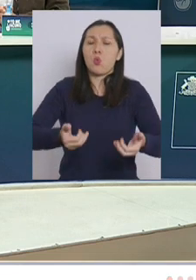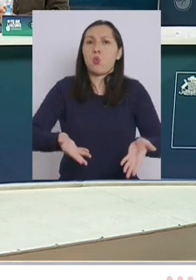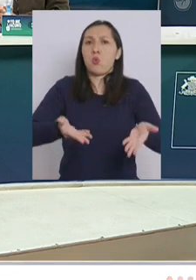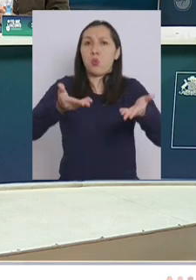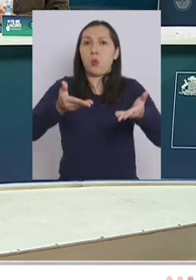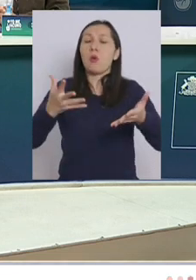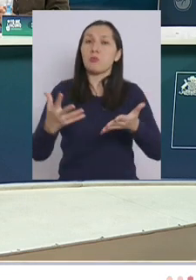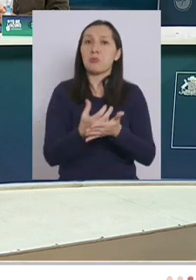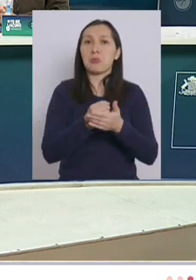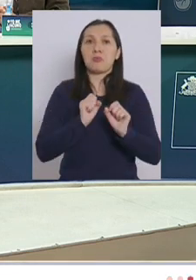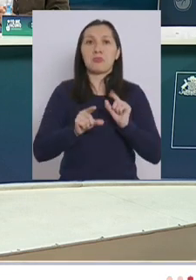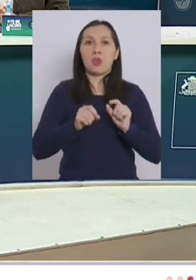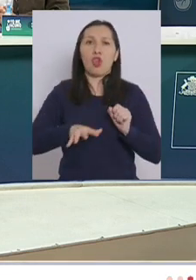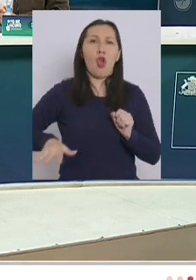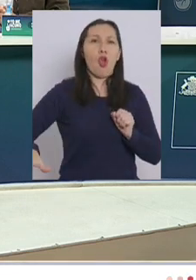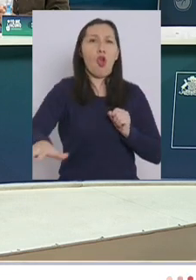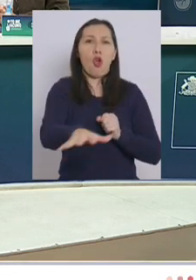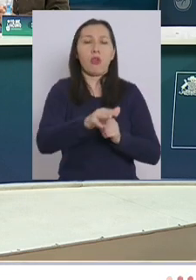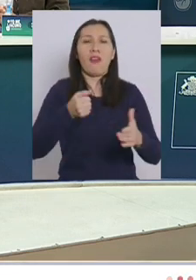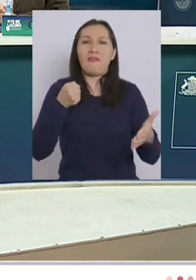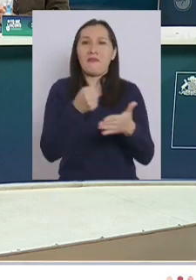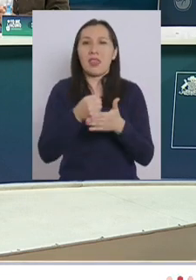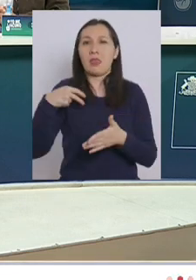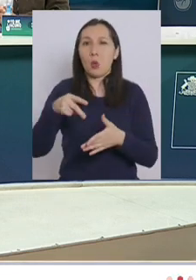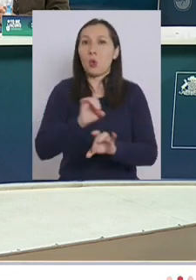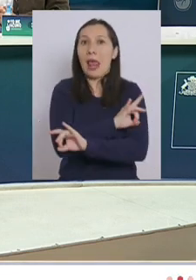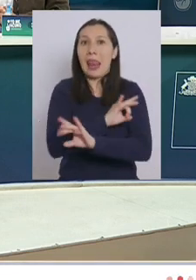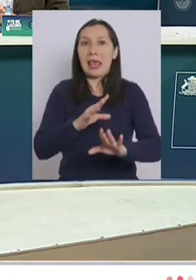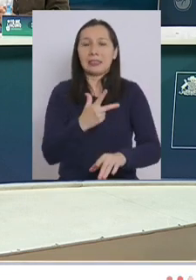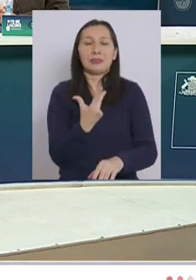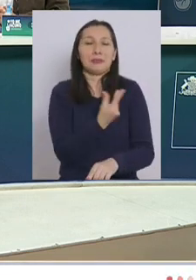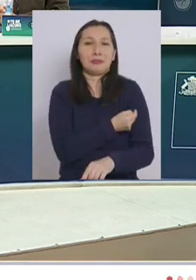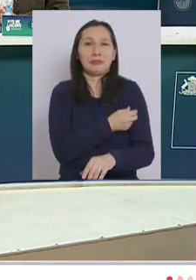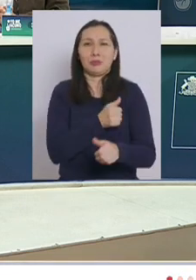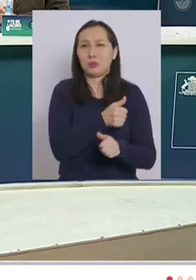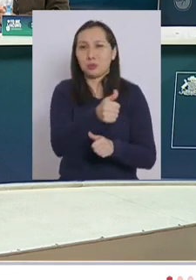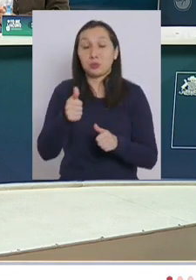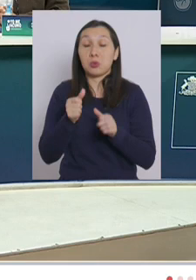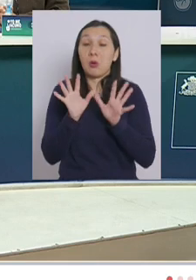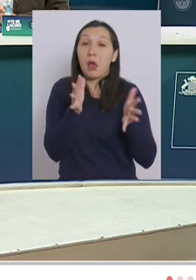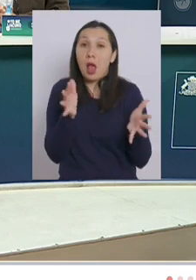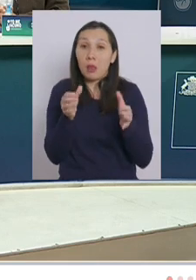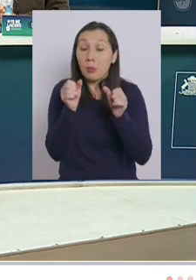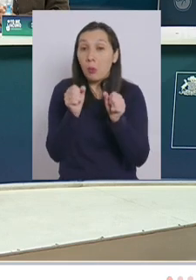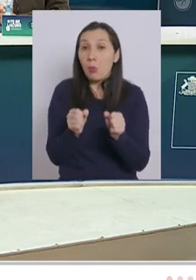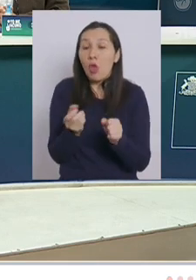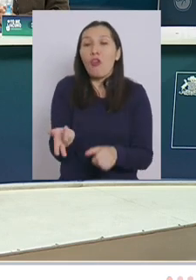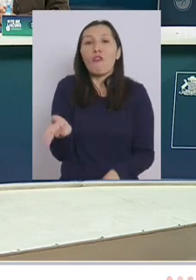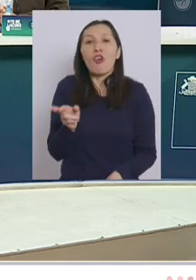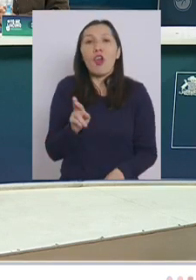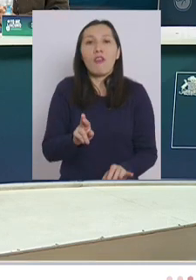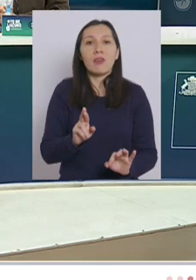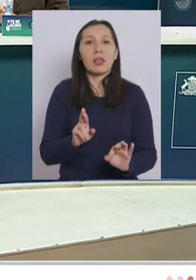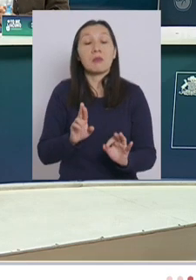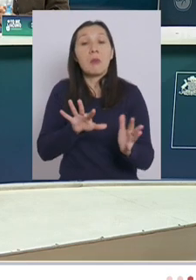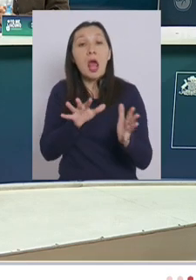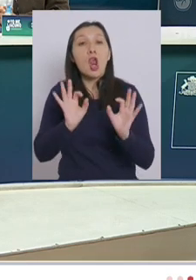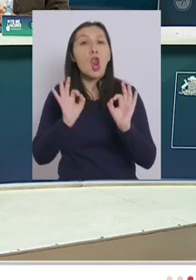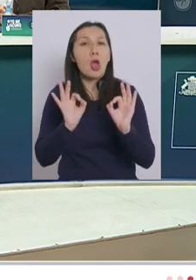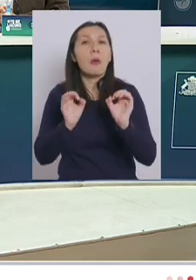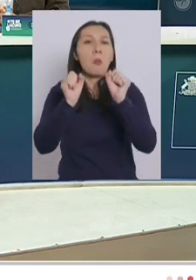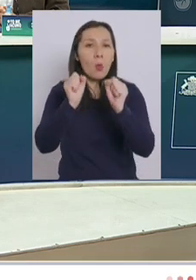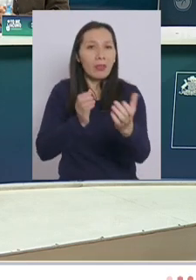que vamos a alcanzar una inmunidad de rebaño a finales del mes de junio en donde también posiblemente podremos volver a una posible